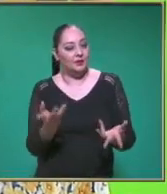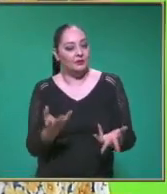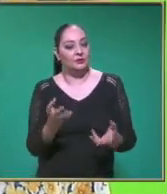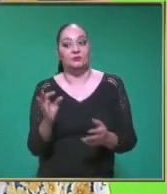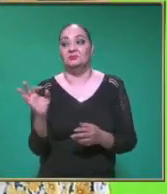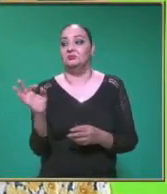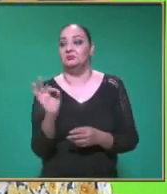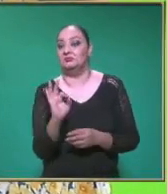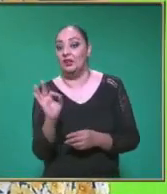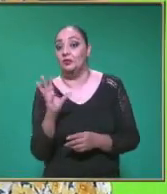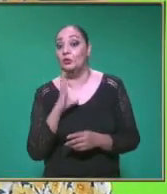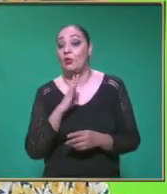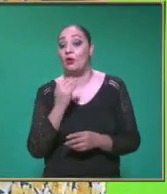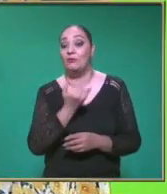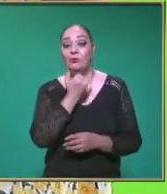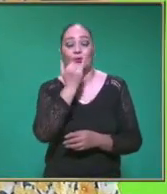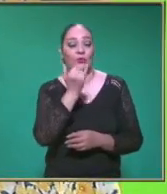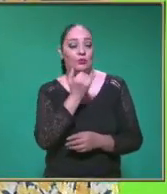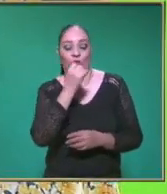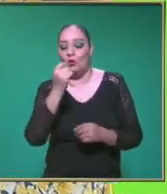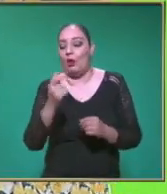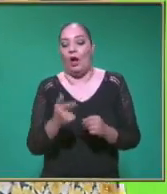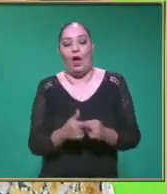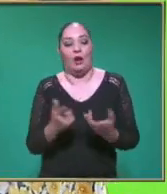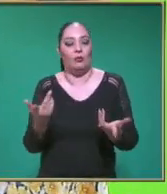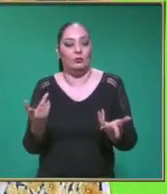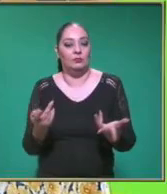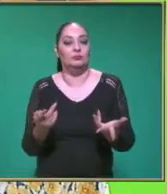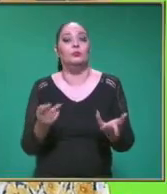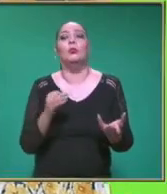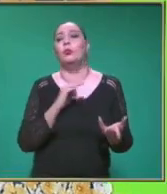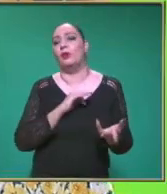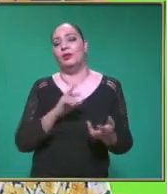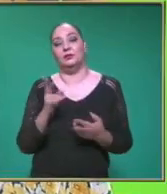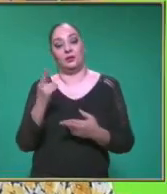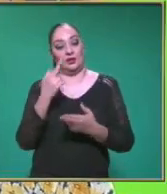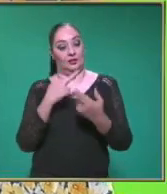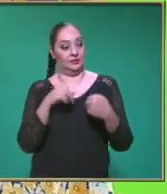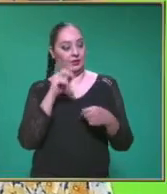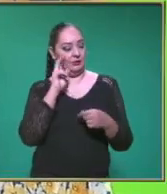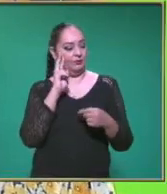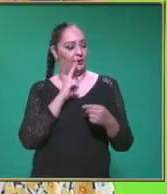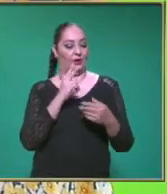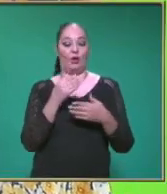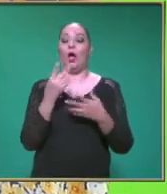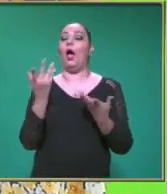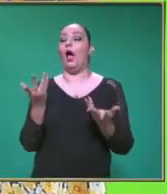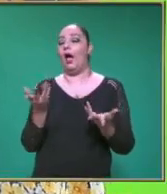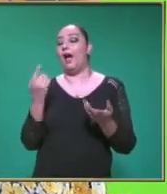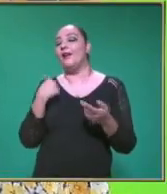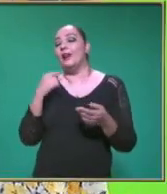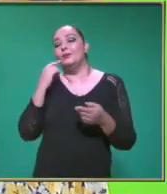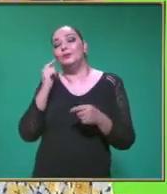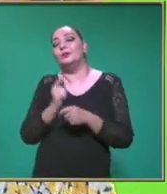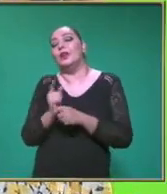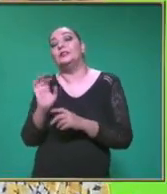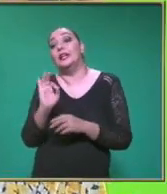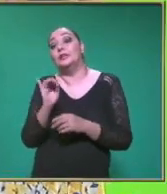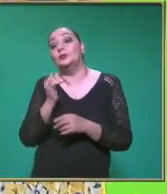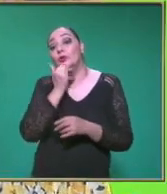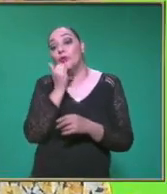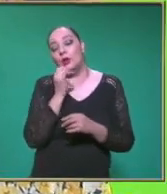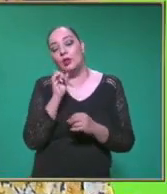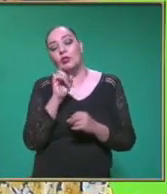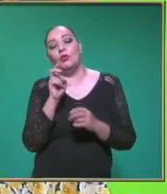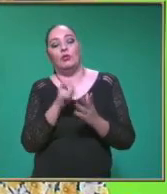caso De que haya algún Error En el procedimiento Te retomas Te regresas Un poquito Para poder identificar Donde me equivoqué Y donde